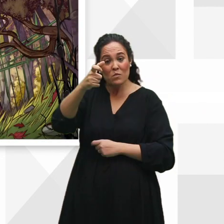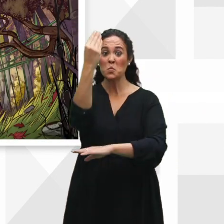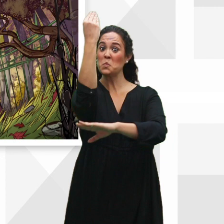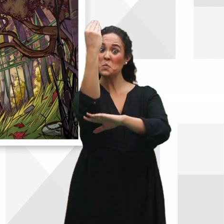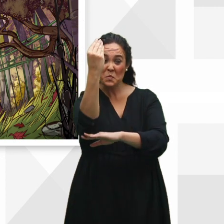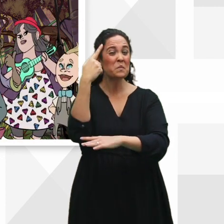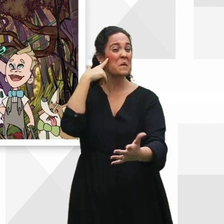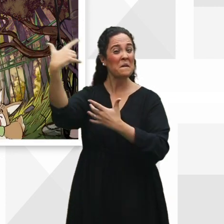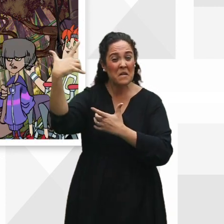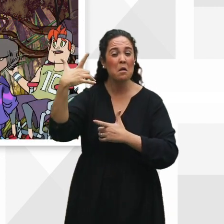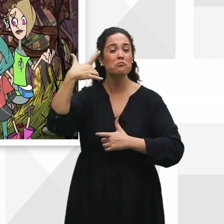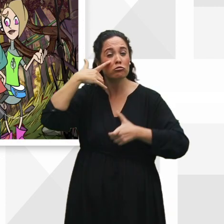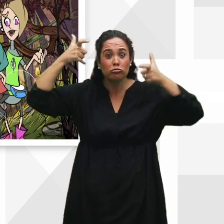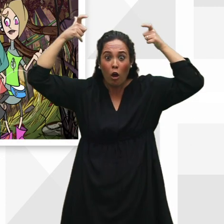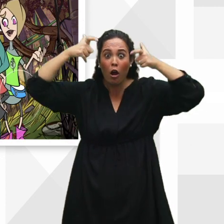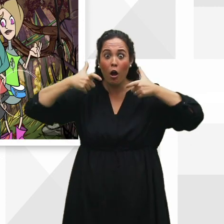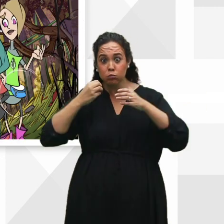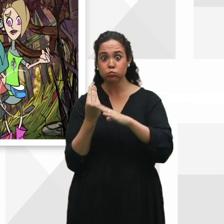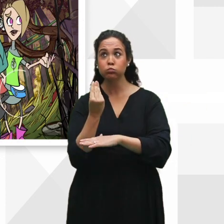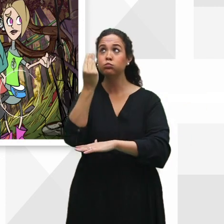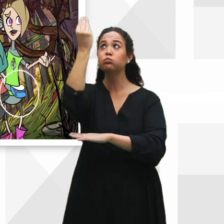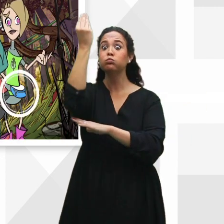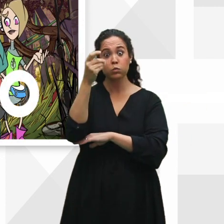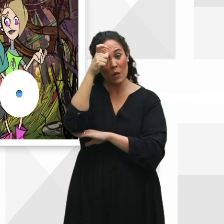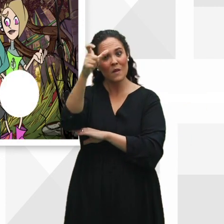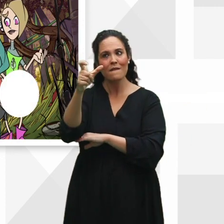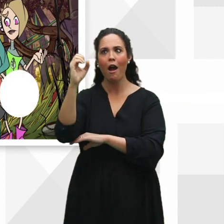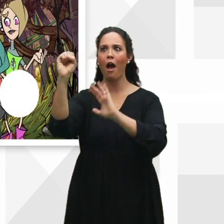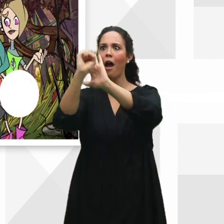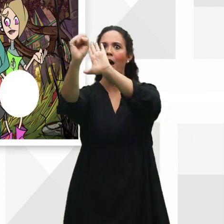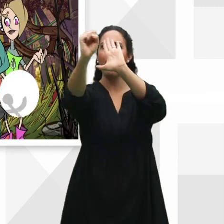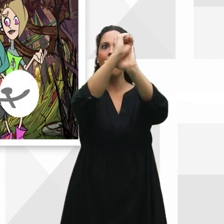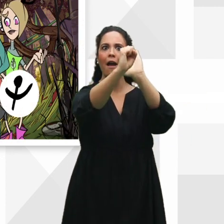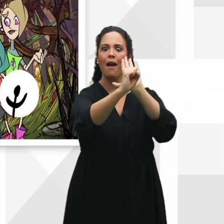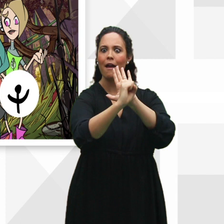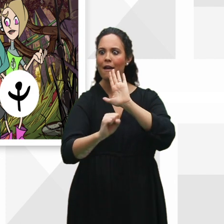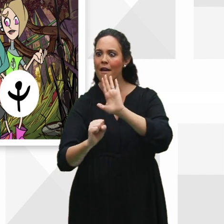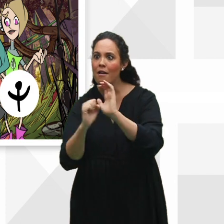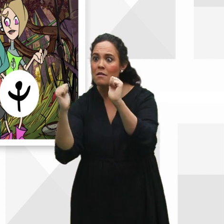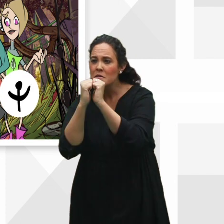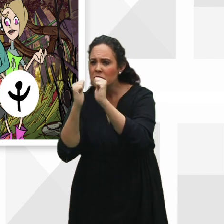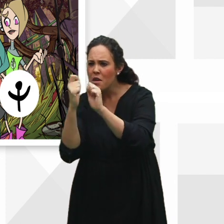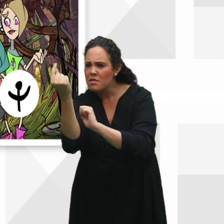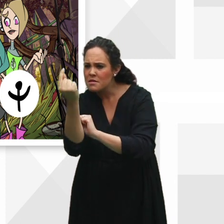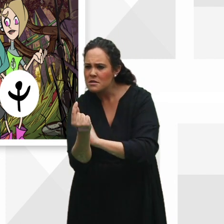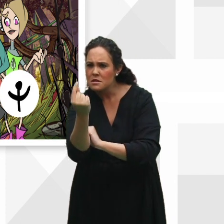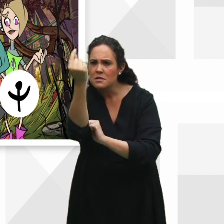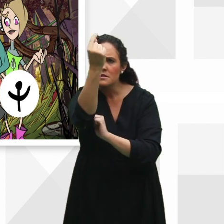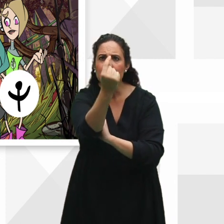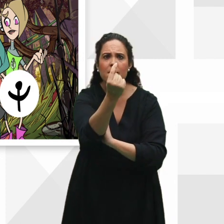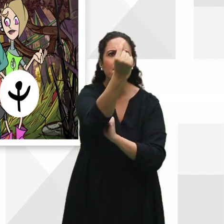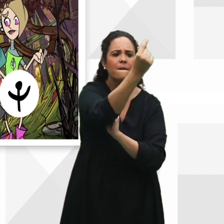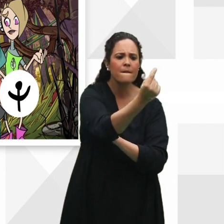de la famosa astronauta heroína del pueblo, estos símbolos galácticos estaban engrabados bajo su imponente estatua.